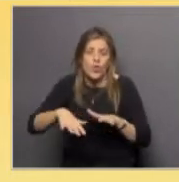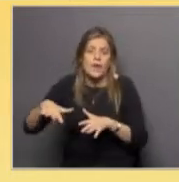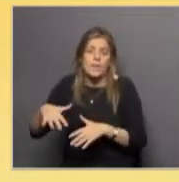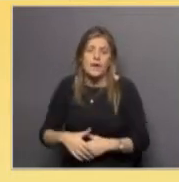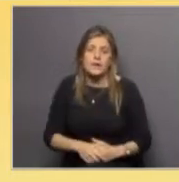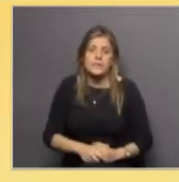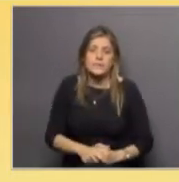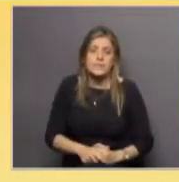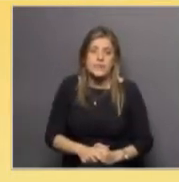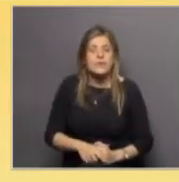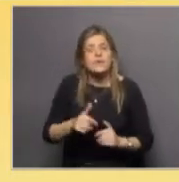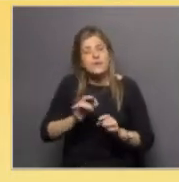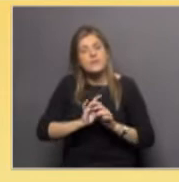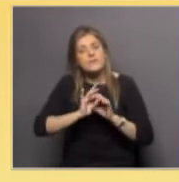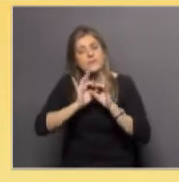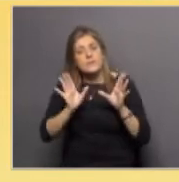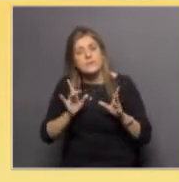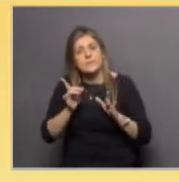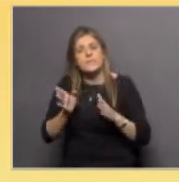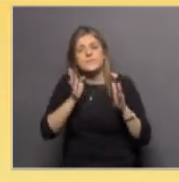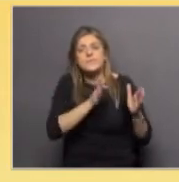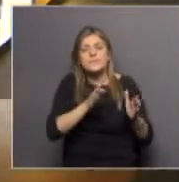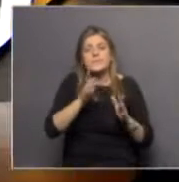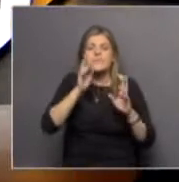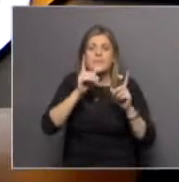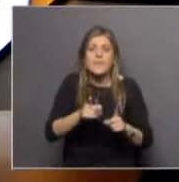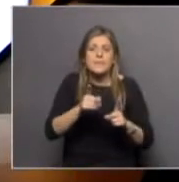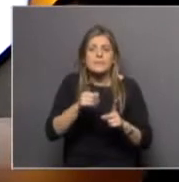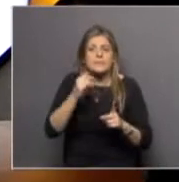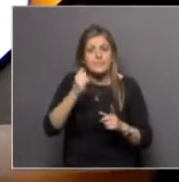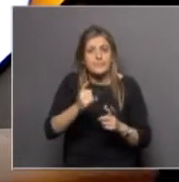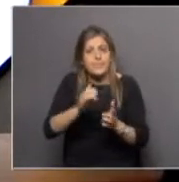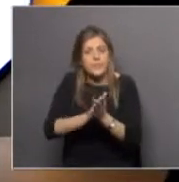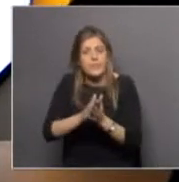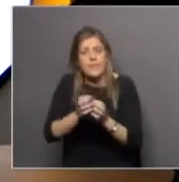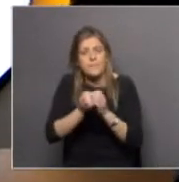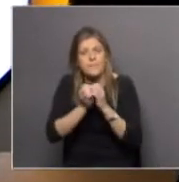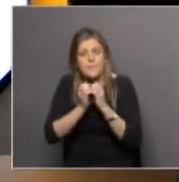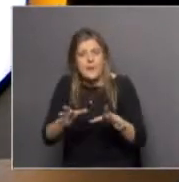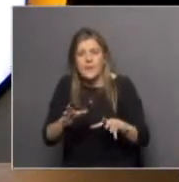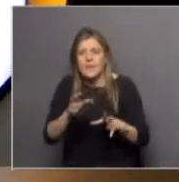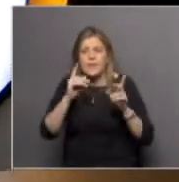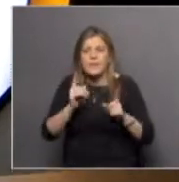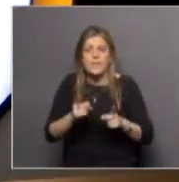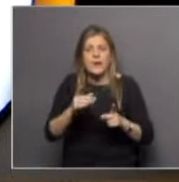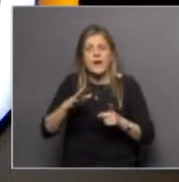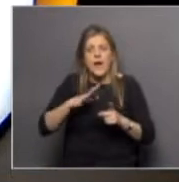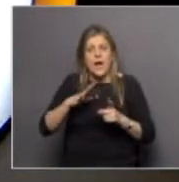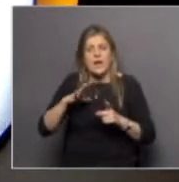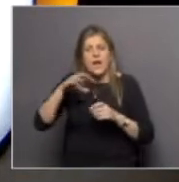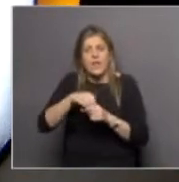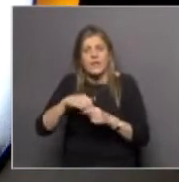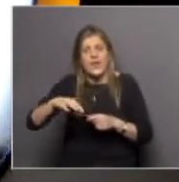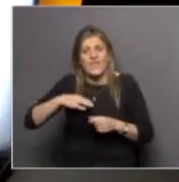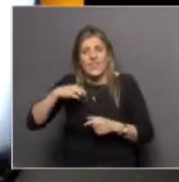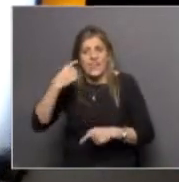Está claro. Además de lo que se puede comprobar en cuanto a pérdida, digamos, afectación del ecosistema y de